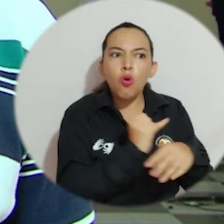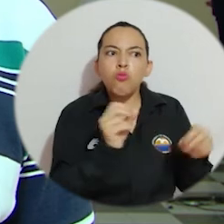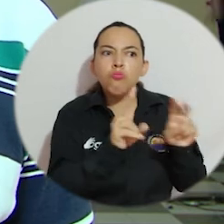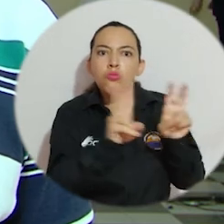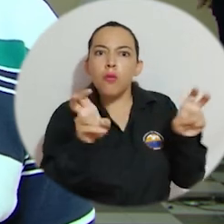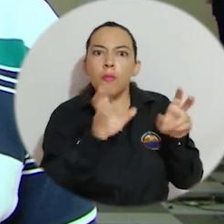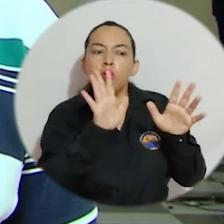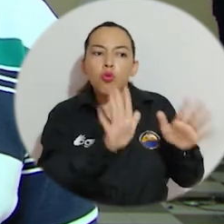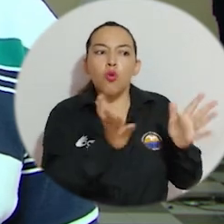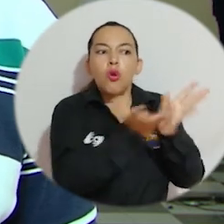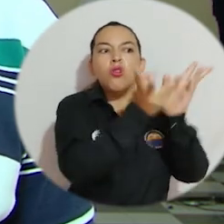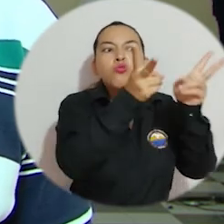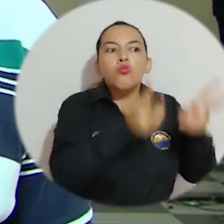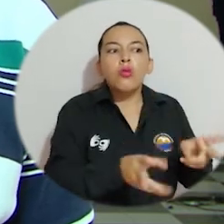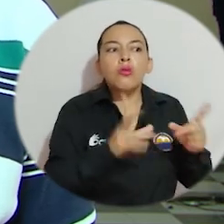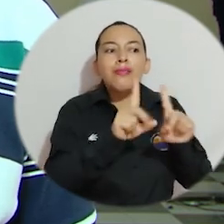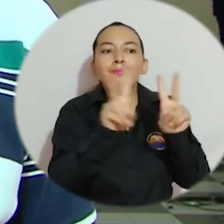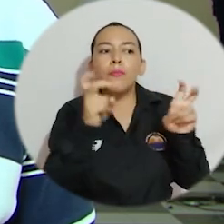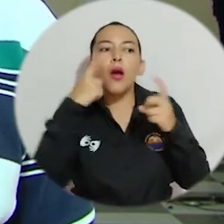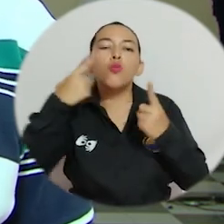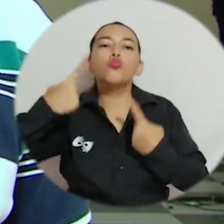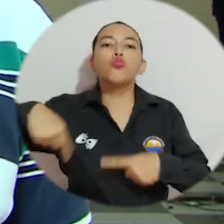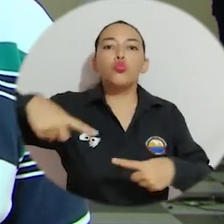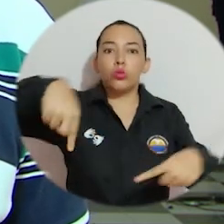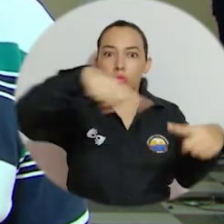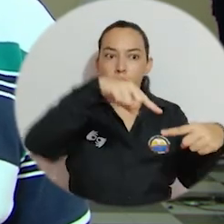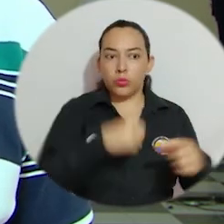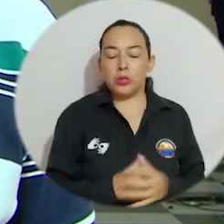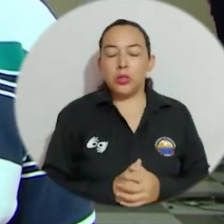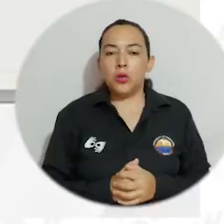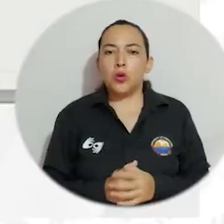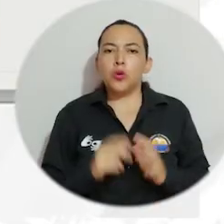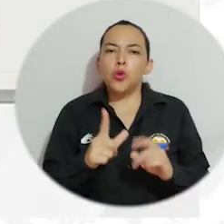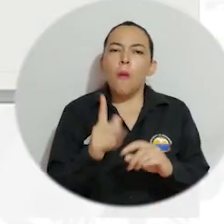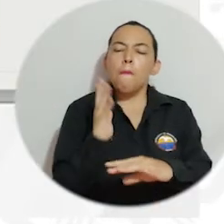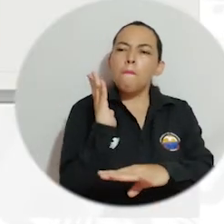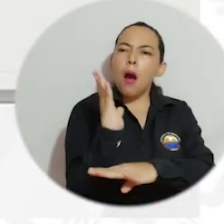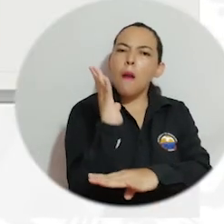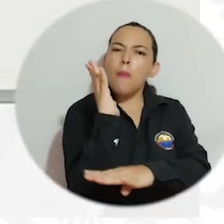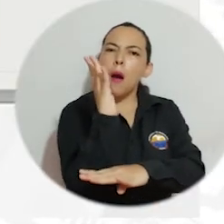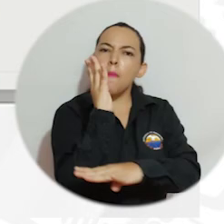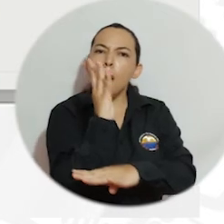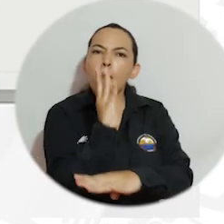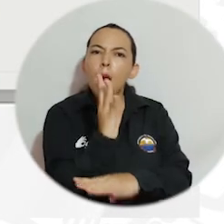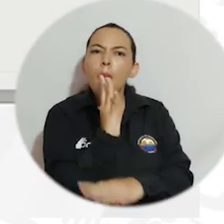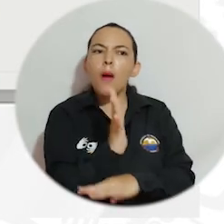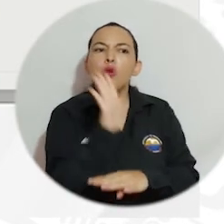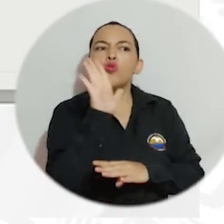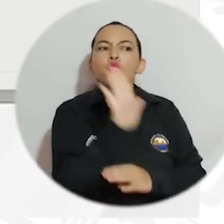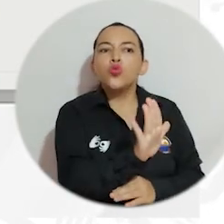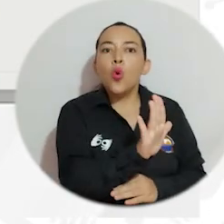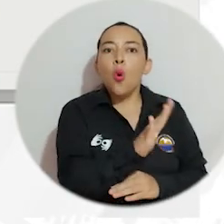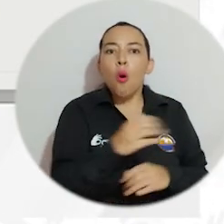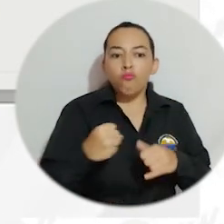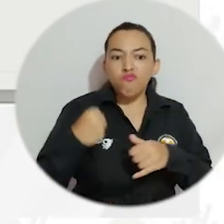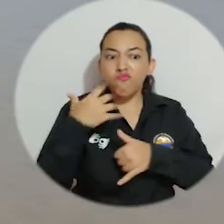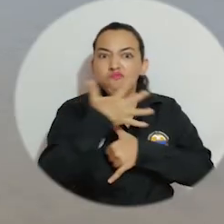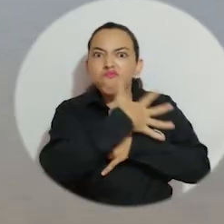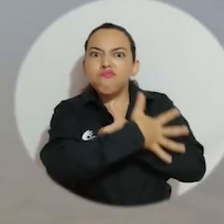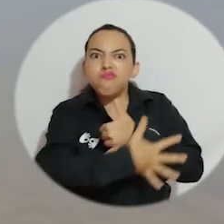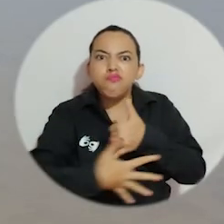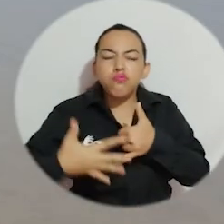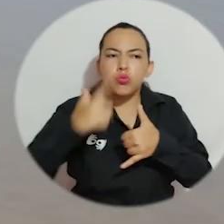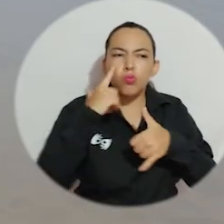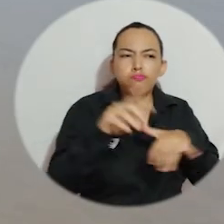lo que la institución está haciendo con los estudiantes en lo que tiene que ver con el turismo. Durante la jornada se realizaron las ponencias sobre la